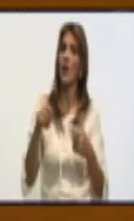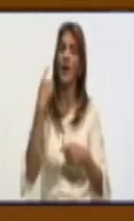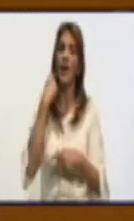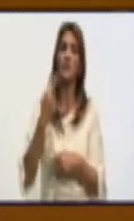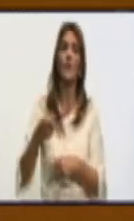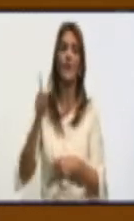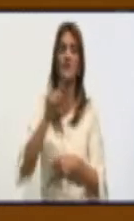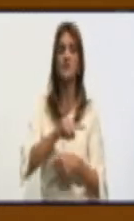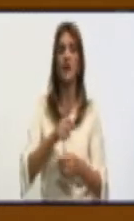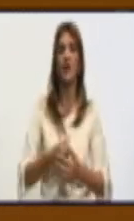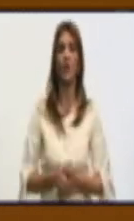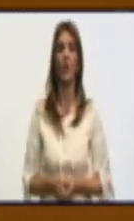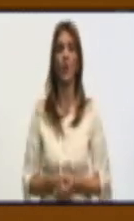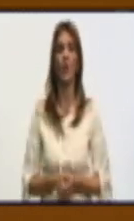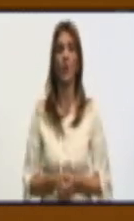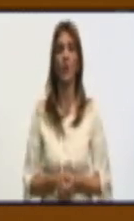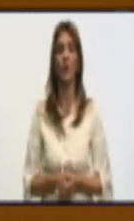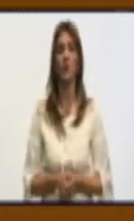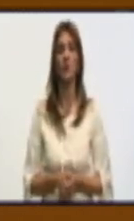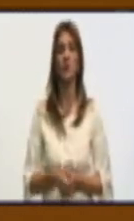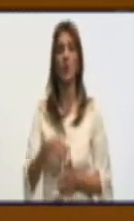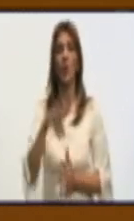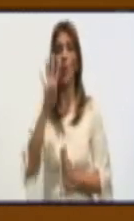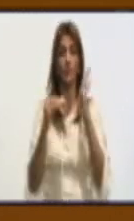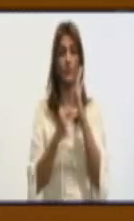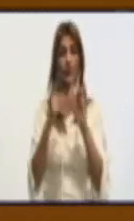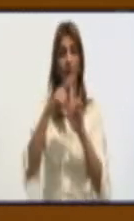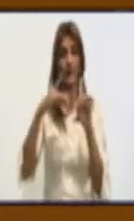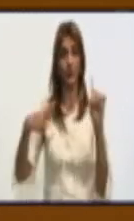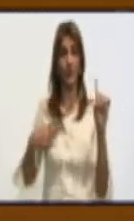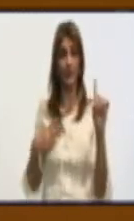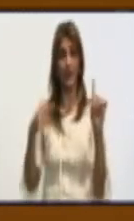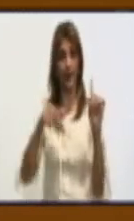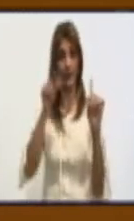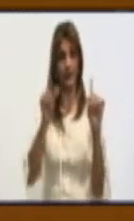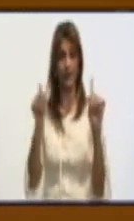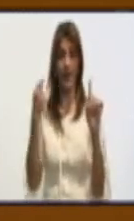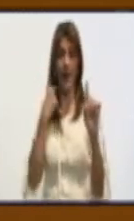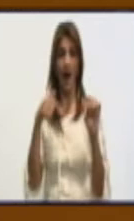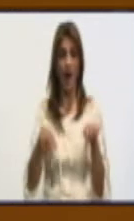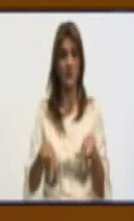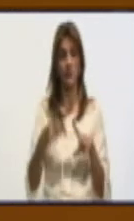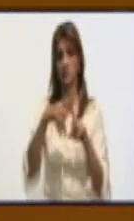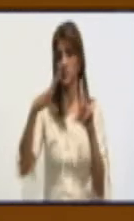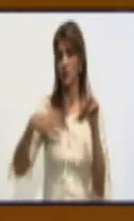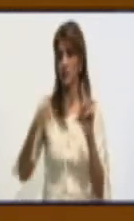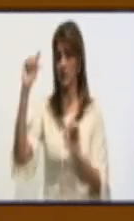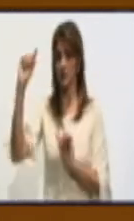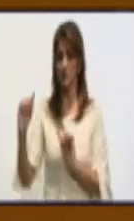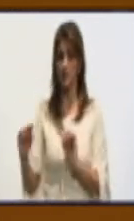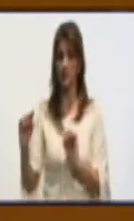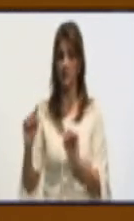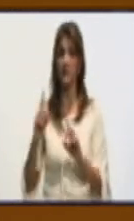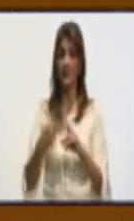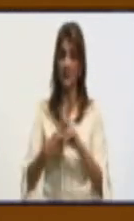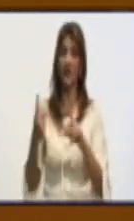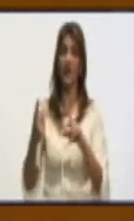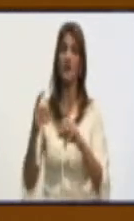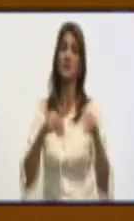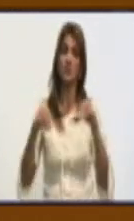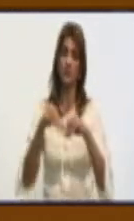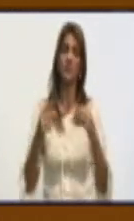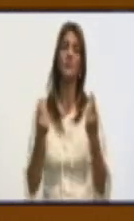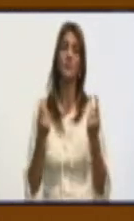año, hubo alrededor de 4 millones de turistas. Este año el número va a ser irrelevante, o va siendo irrelevante. Por lo tanto, la situación económica del país